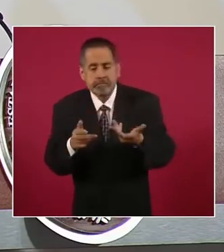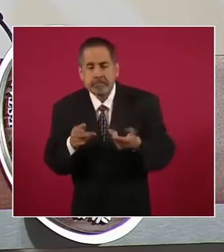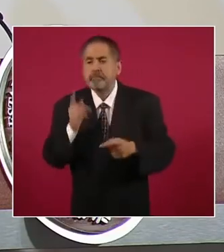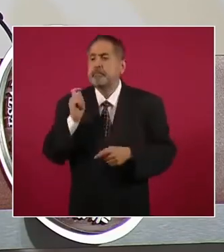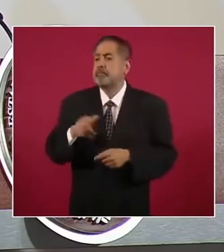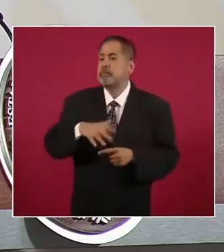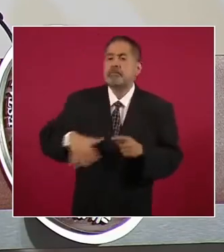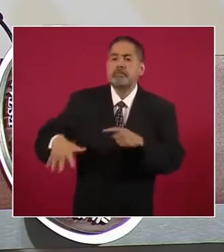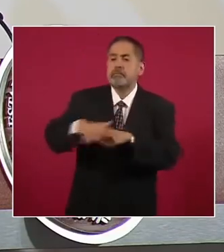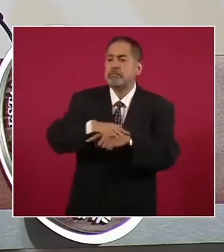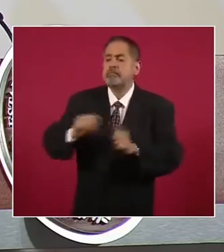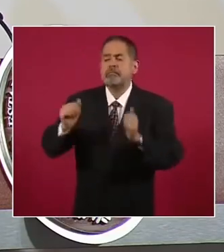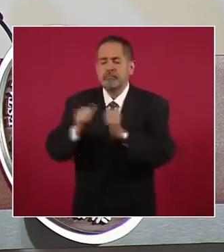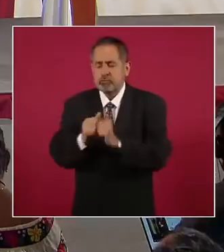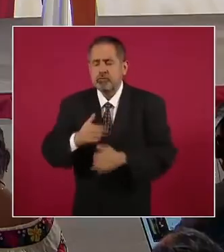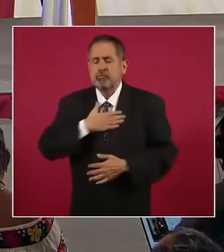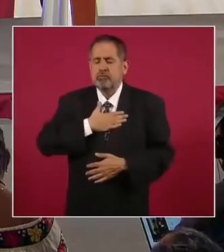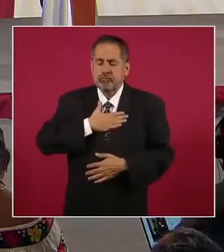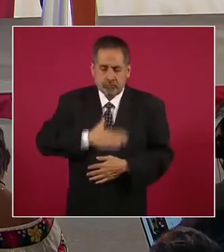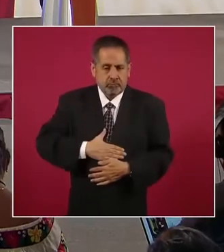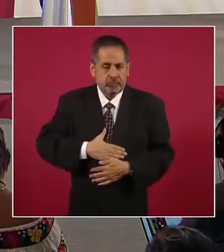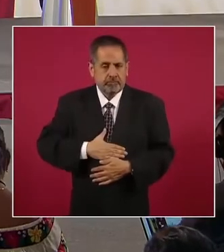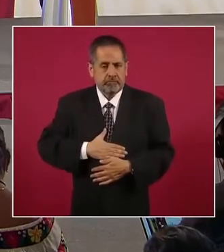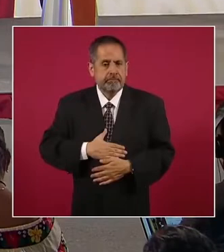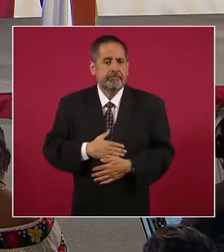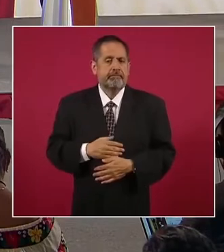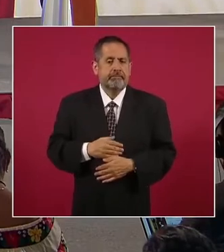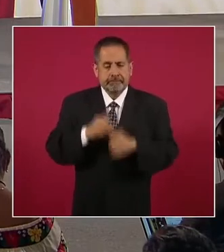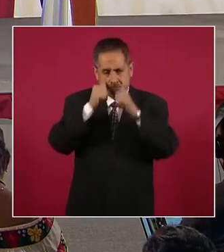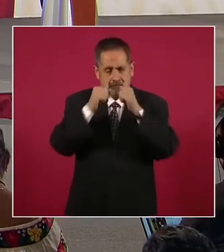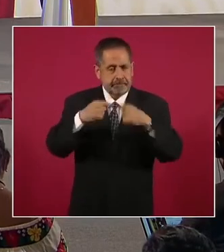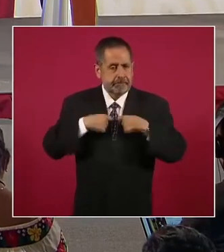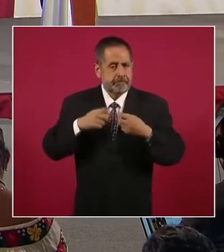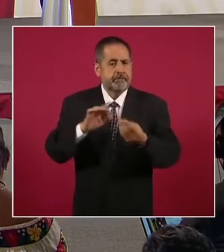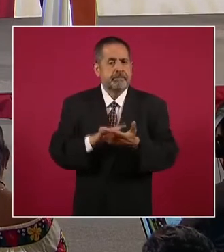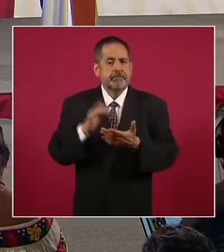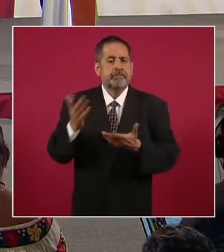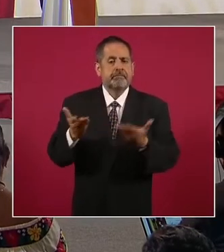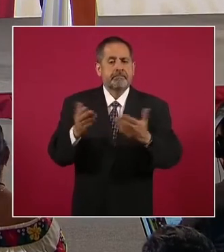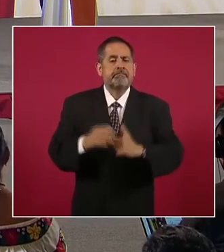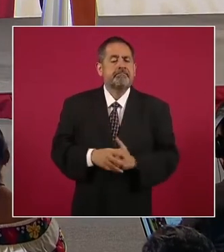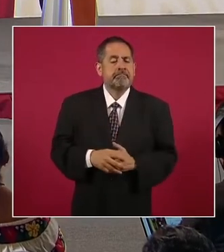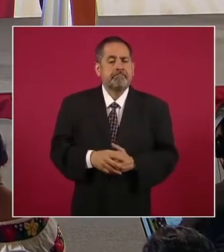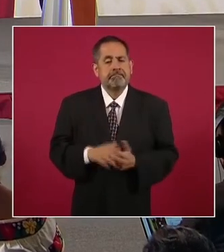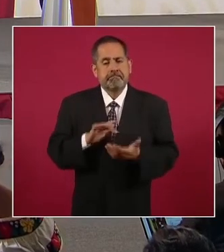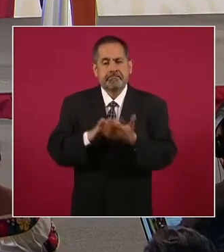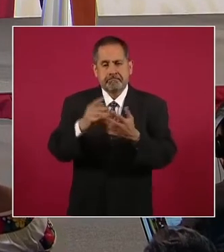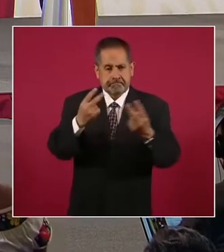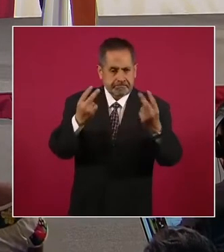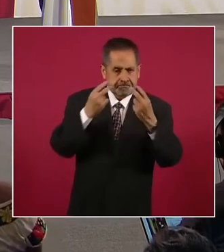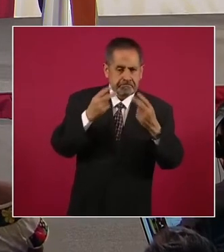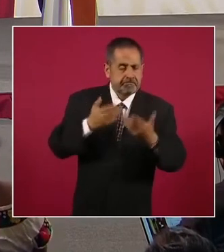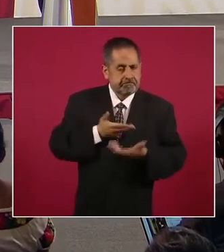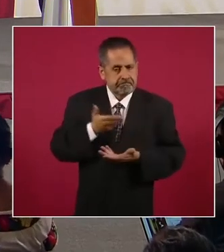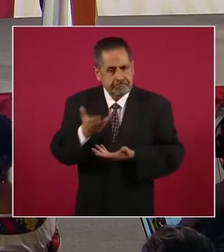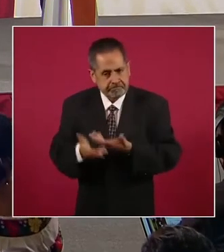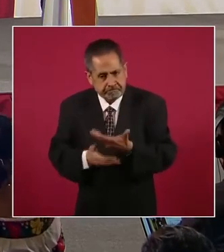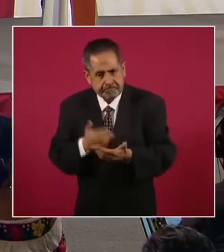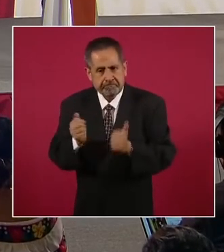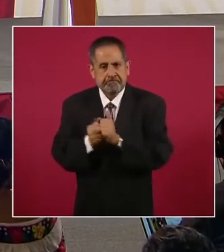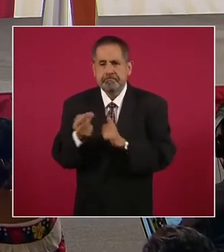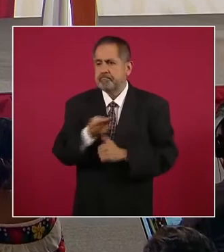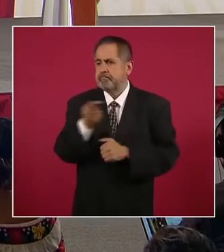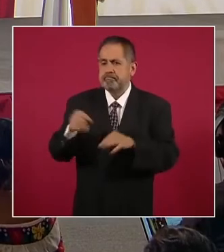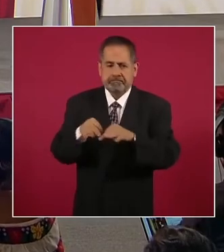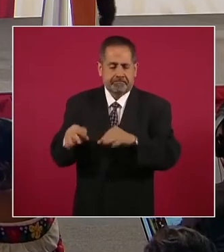presencia de justicia. Muchas gracias por tu atención y muchas gracias que nos permiten servirles y trabajar para